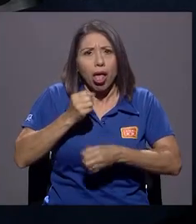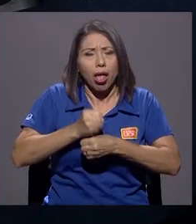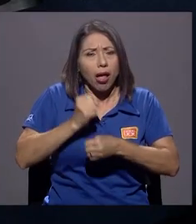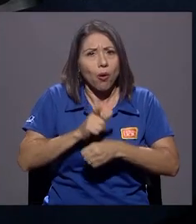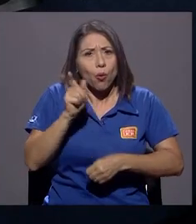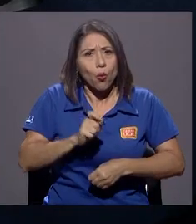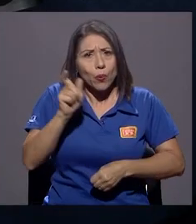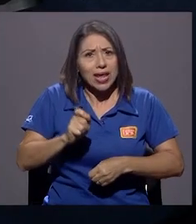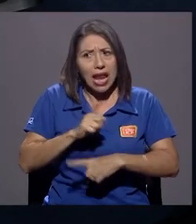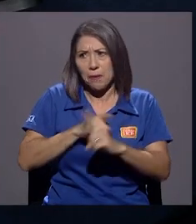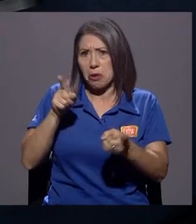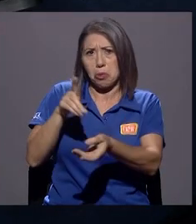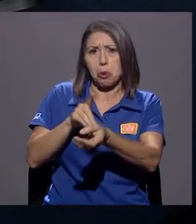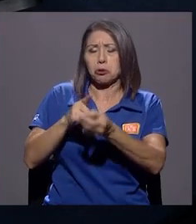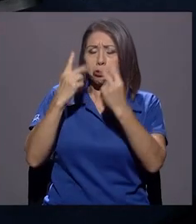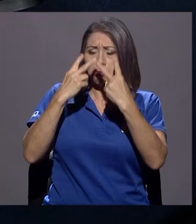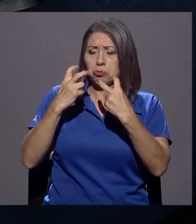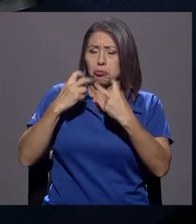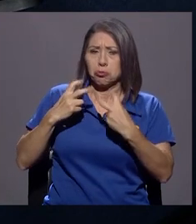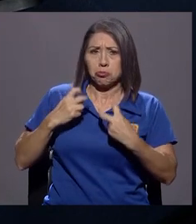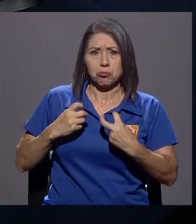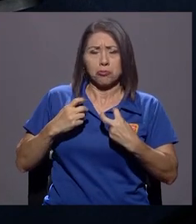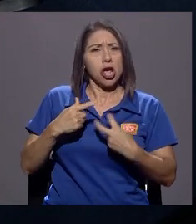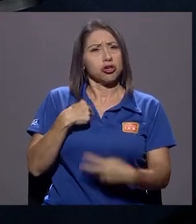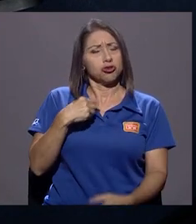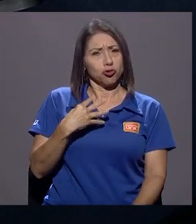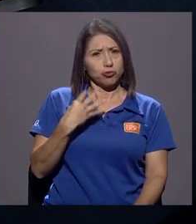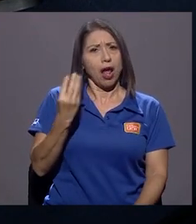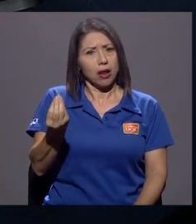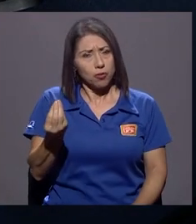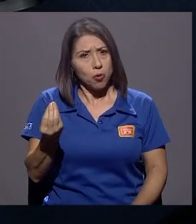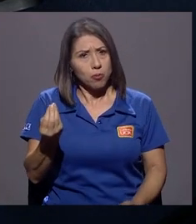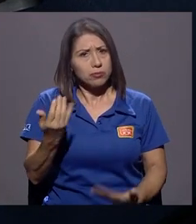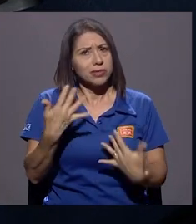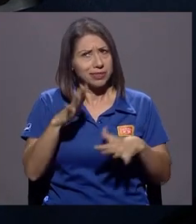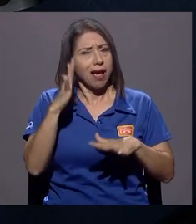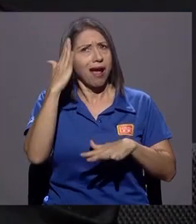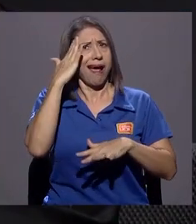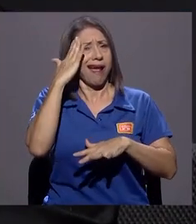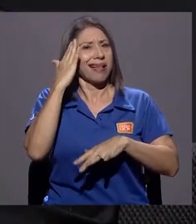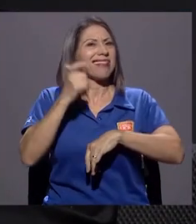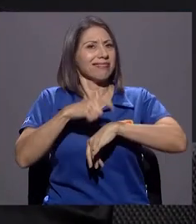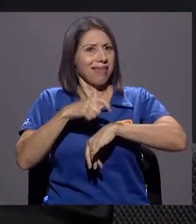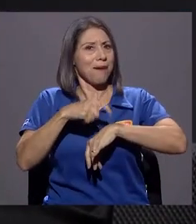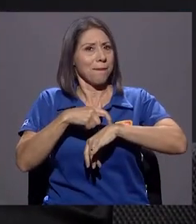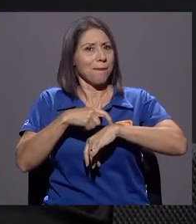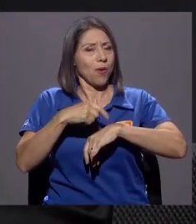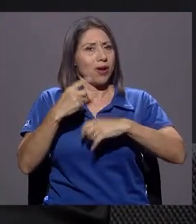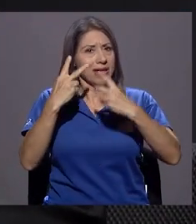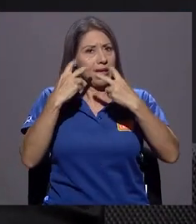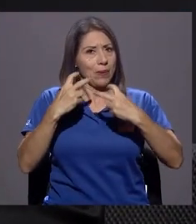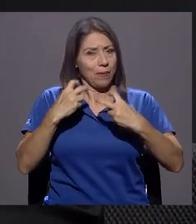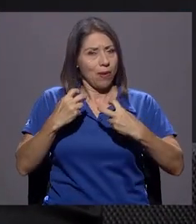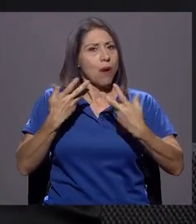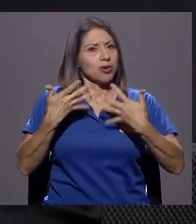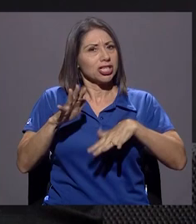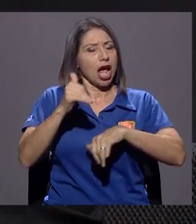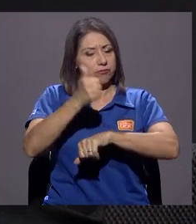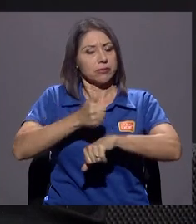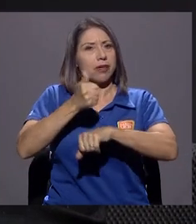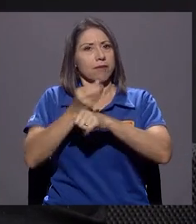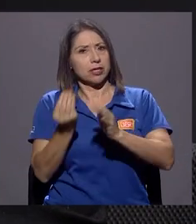repente me valoran, yo salgo y tengo digamos claro el tiempo porque fue determinado así por una autoridad,